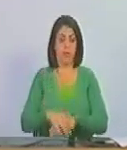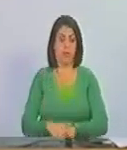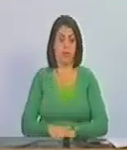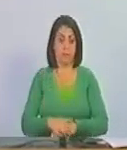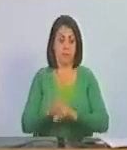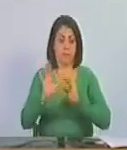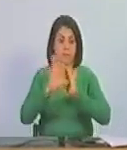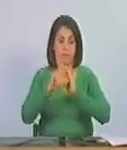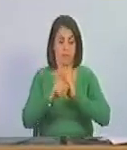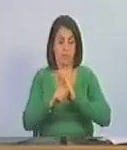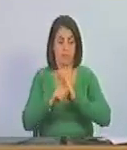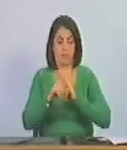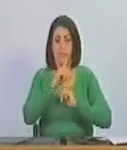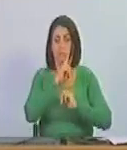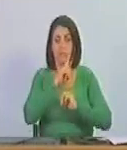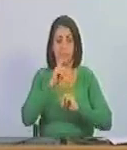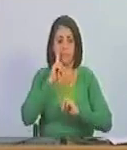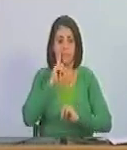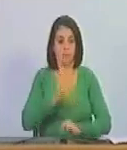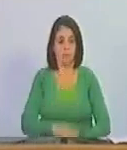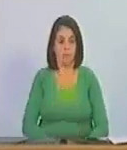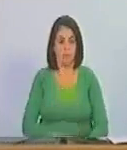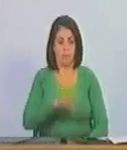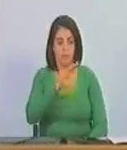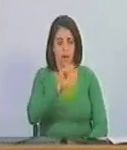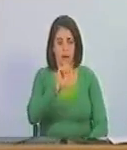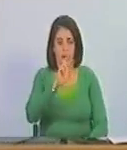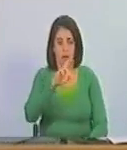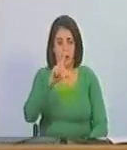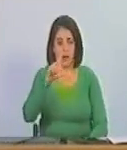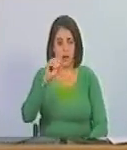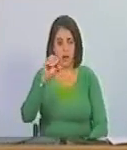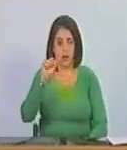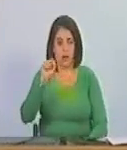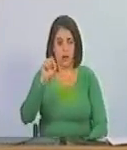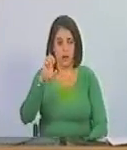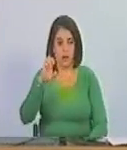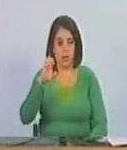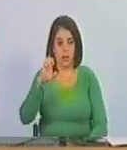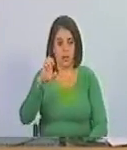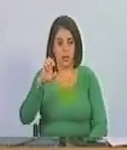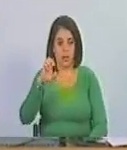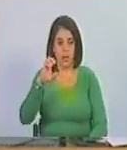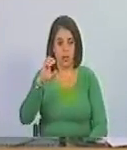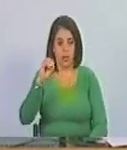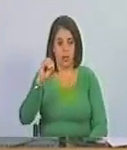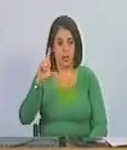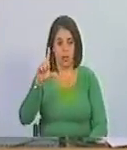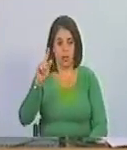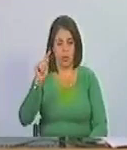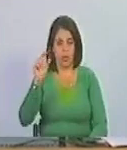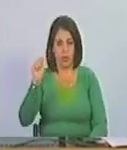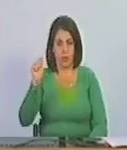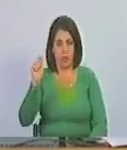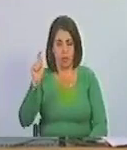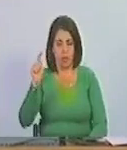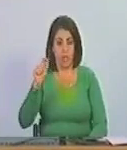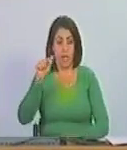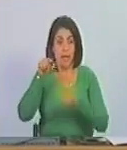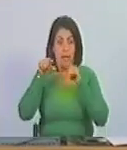este ladrón se llama Carlos E. Jordán y es